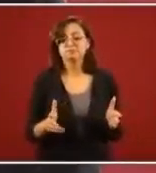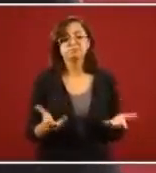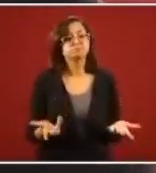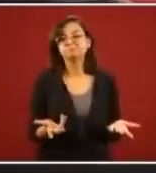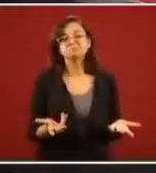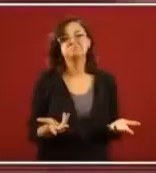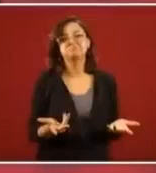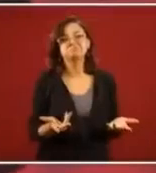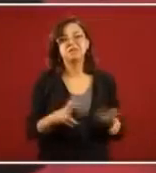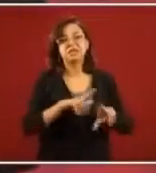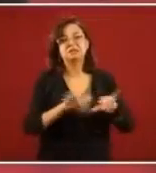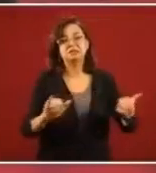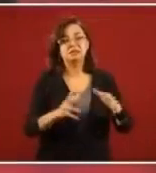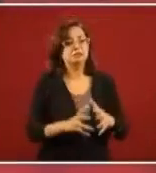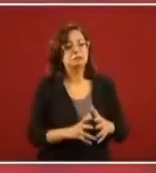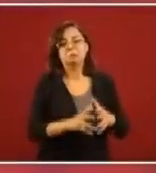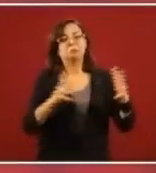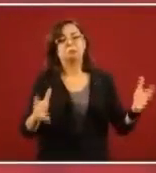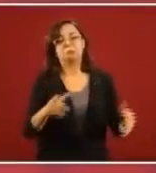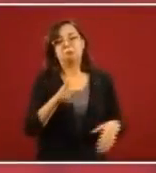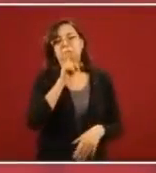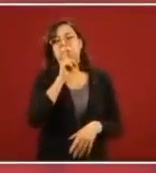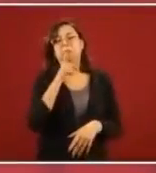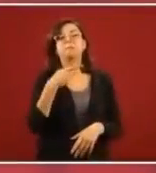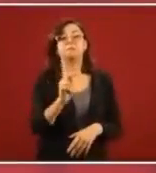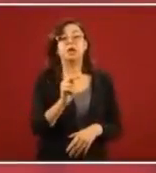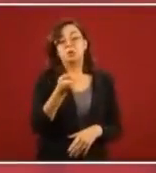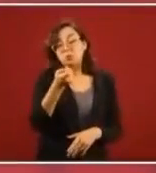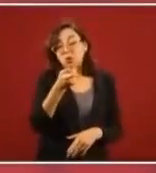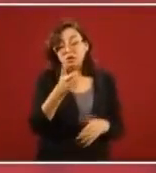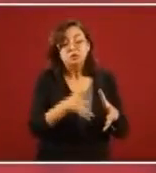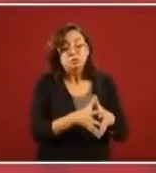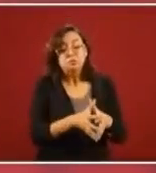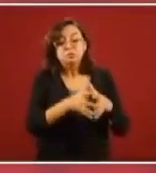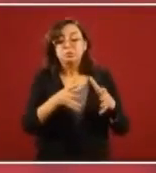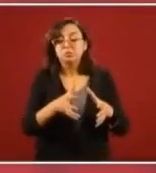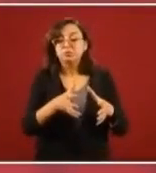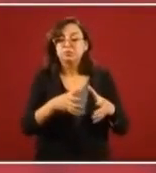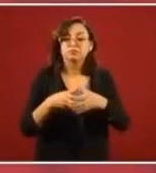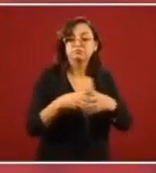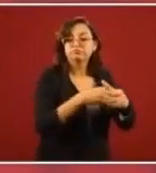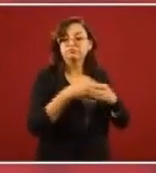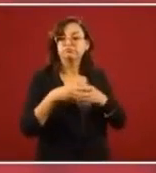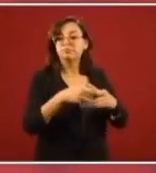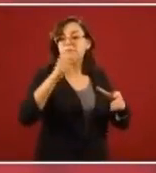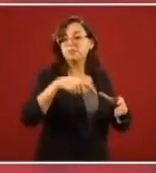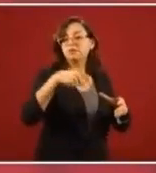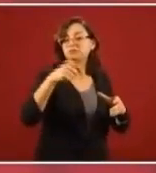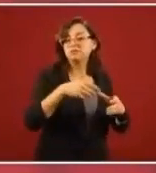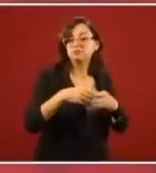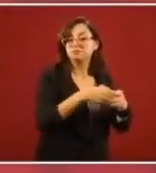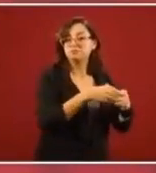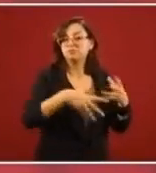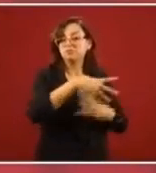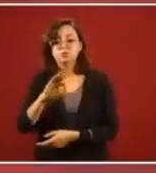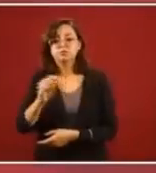crecimiento, pero lo poco que hubo de crecimiento se acumuló en unas cuantas manos.